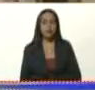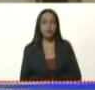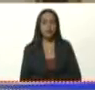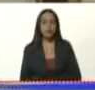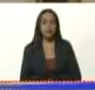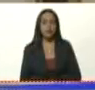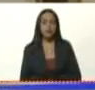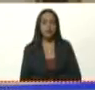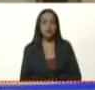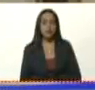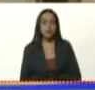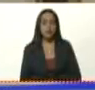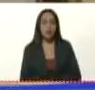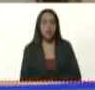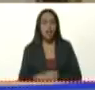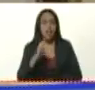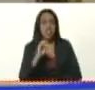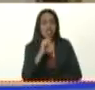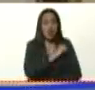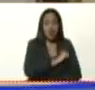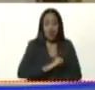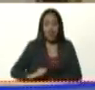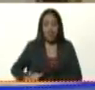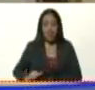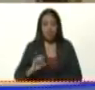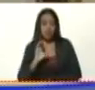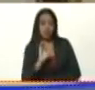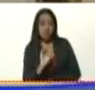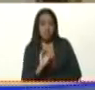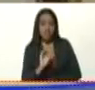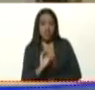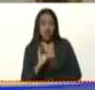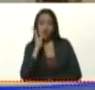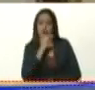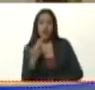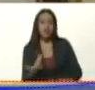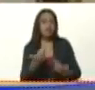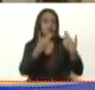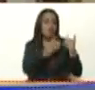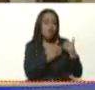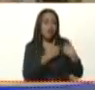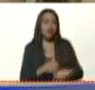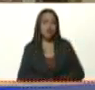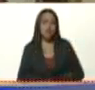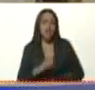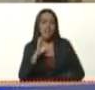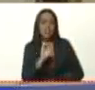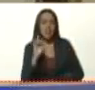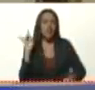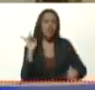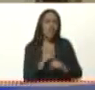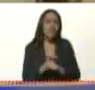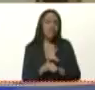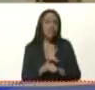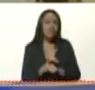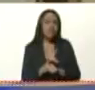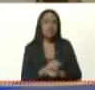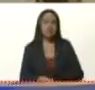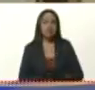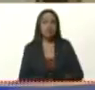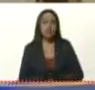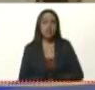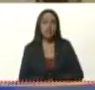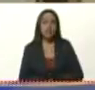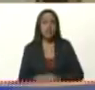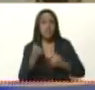Cero burocracia, cero flojera, cero irresponsabilidad. Cero falta de coordinación, es la hora de la